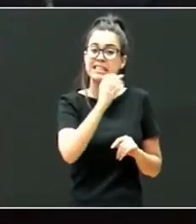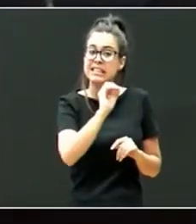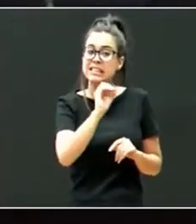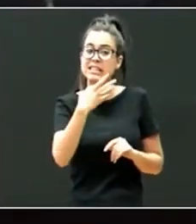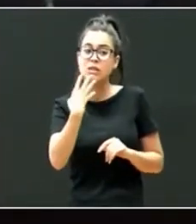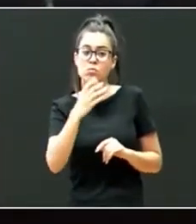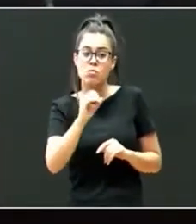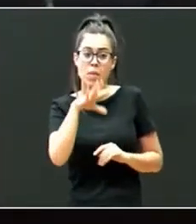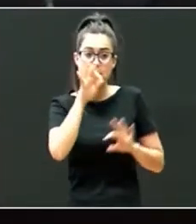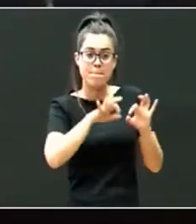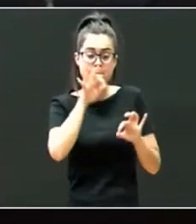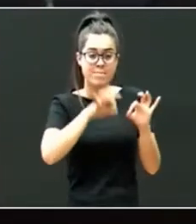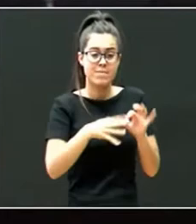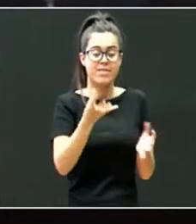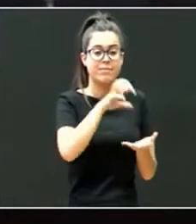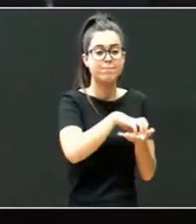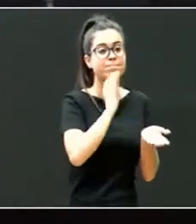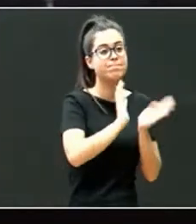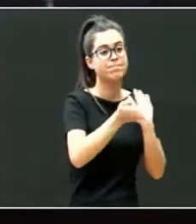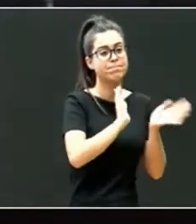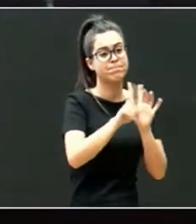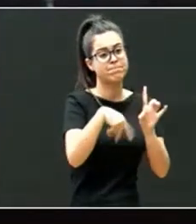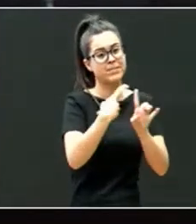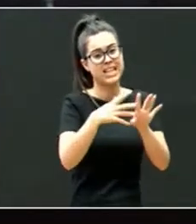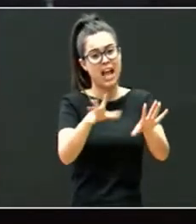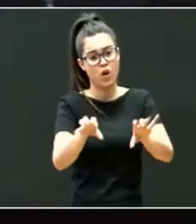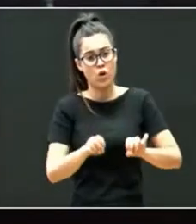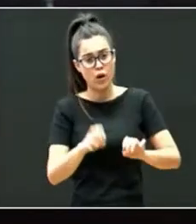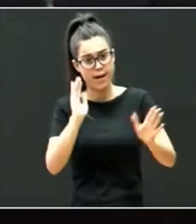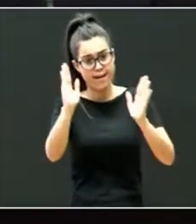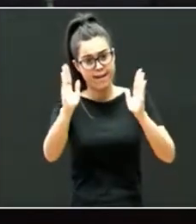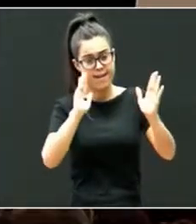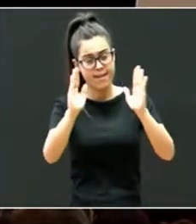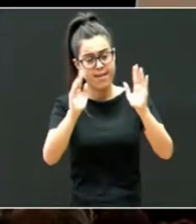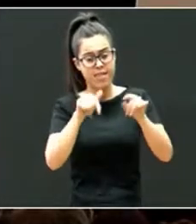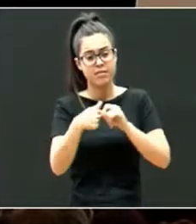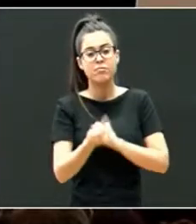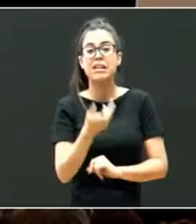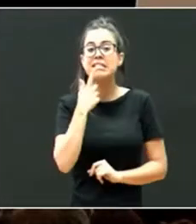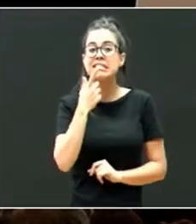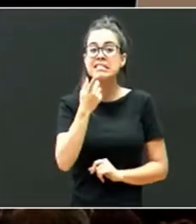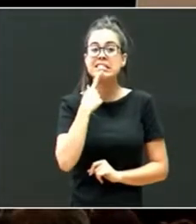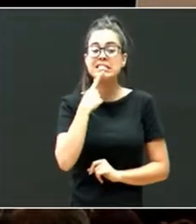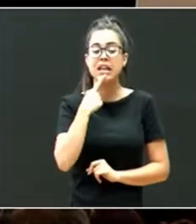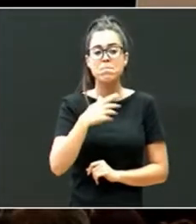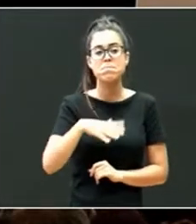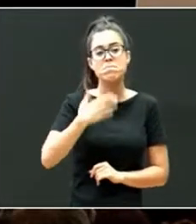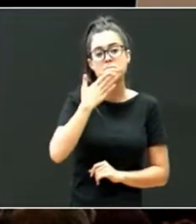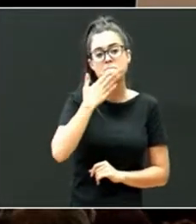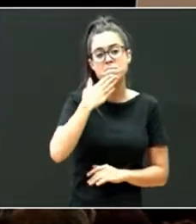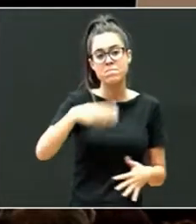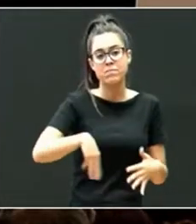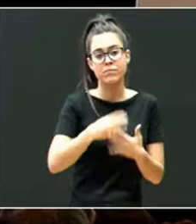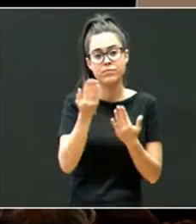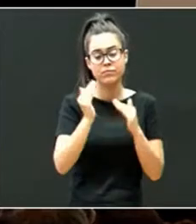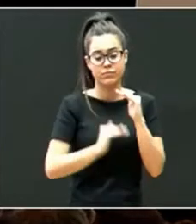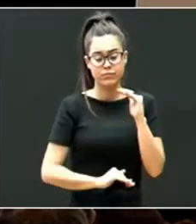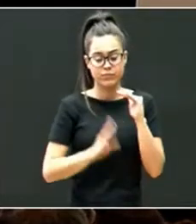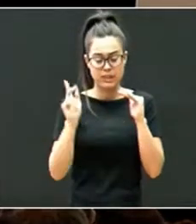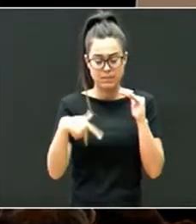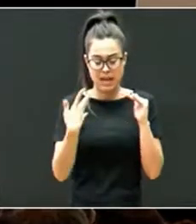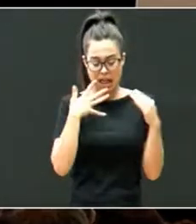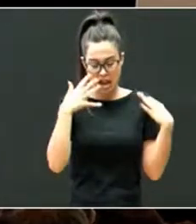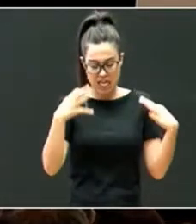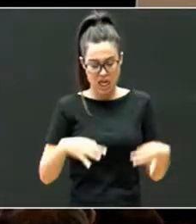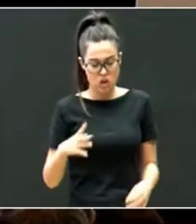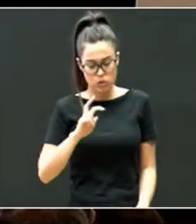de los ingresados en centros terapéuticos y de acogida en Cataluña son menores adoptados. Tampoco nos vamos a olvidar de otra realidad, y